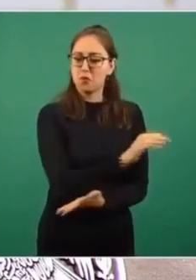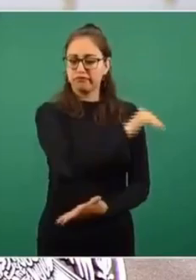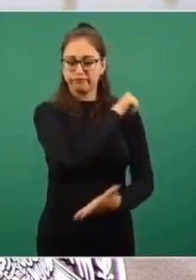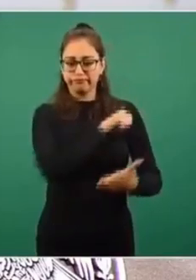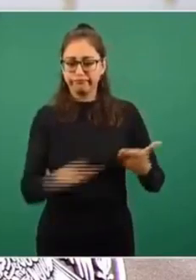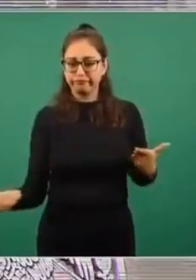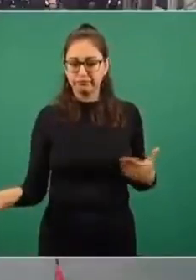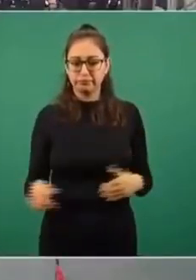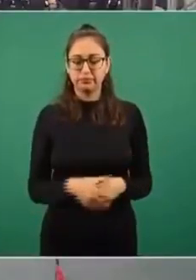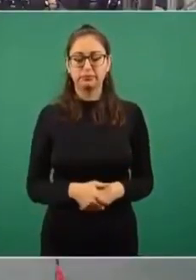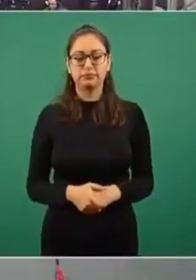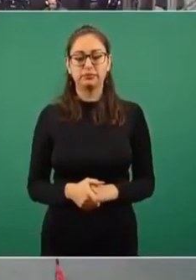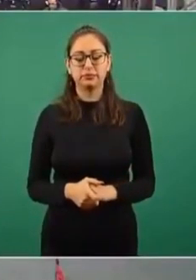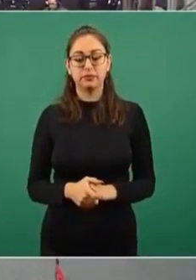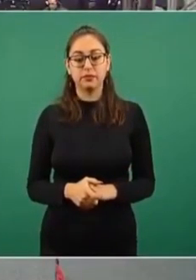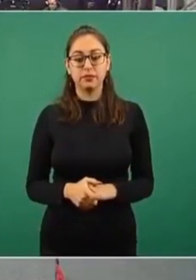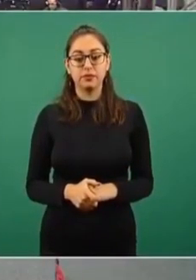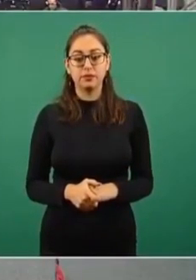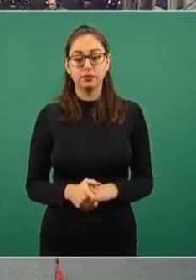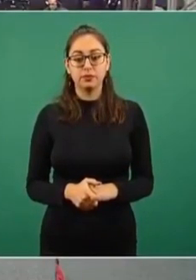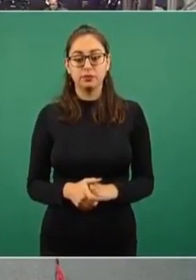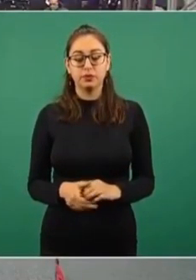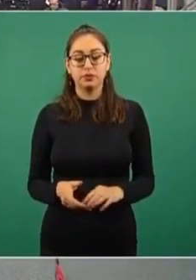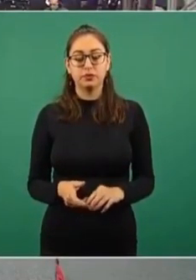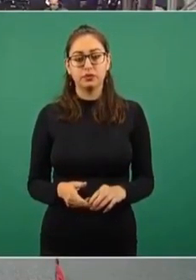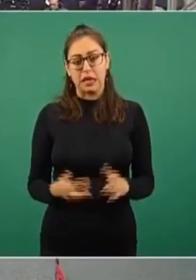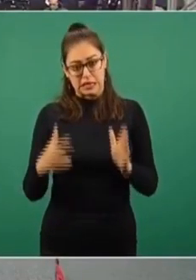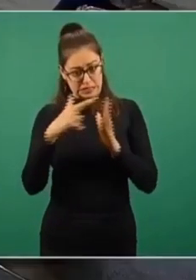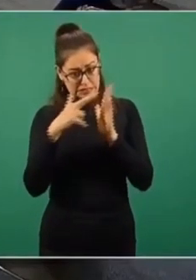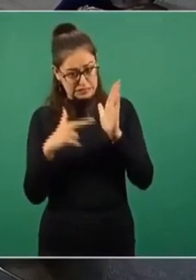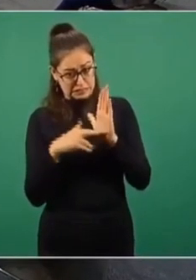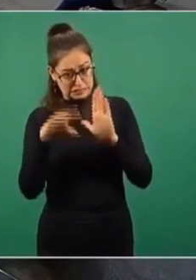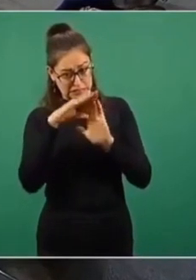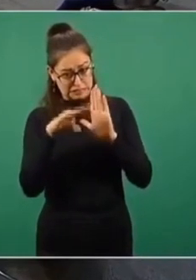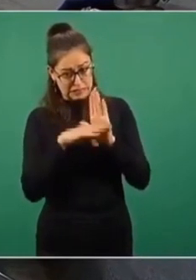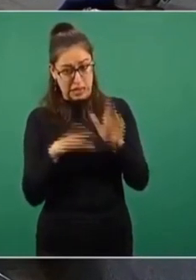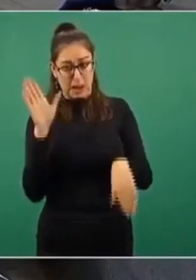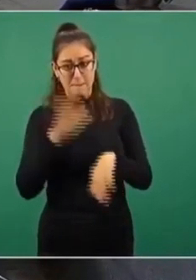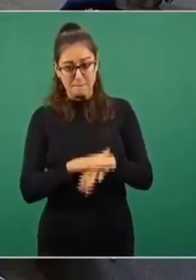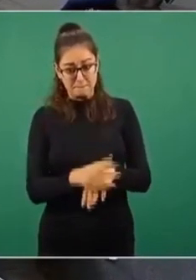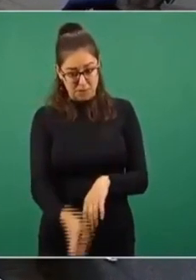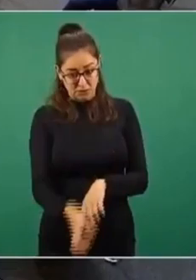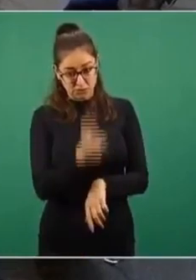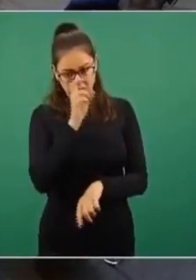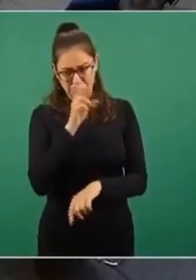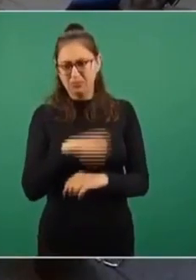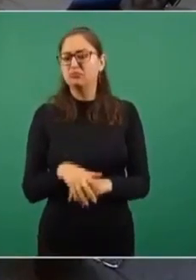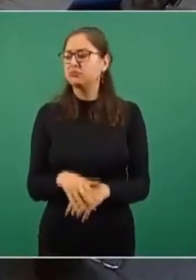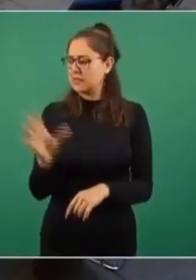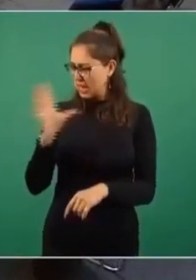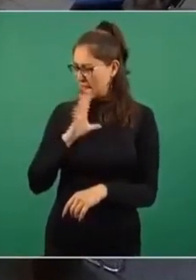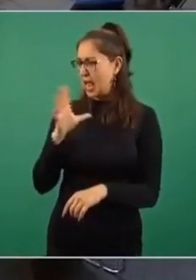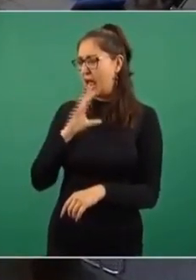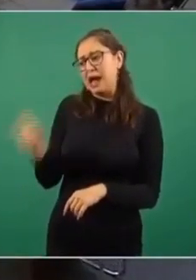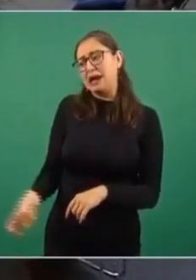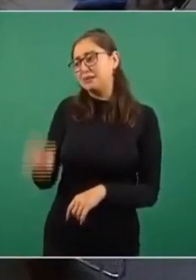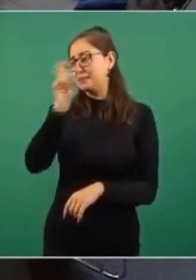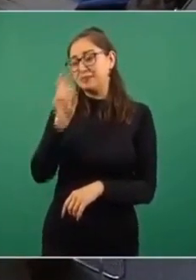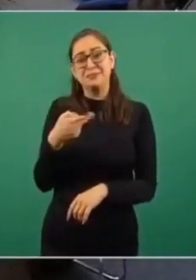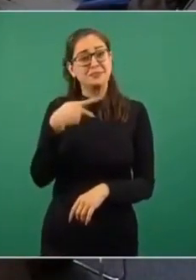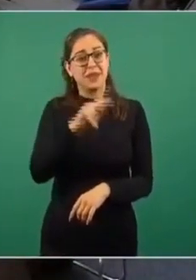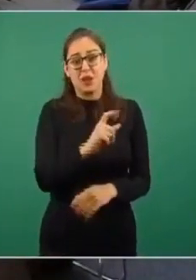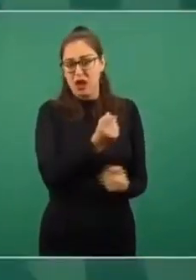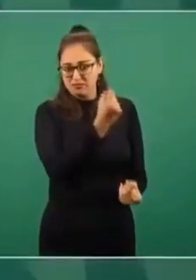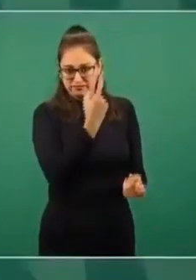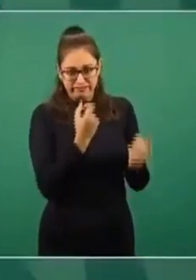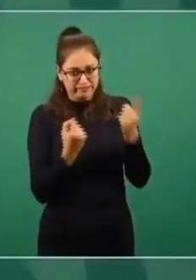empresa. ¿Se podrían poner mayores candados para evitar esta posibilidad de desvíos? Se tienen, pero nunca falta quien viola